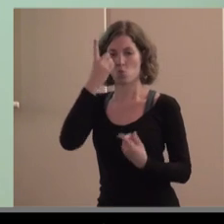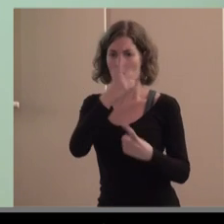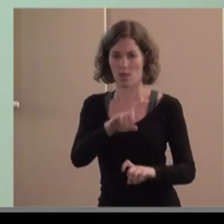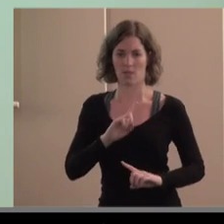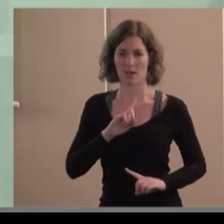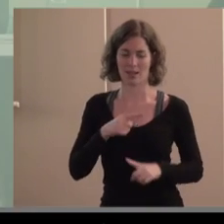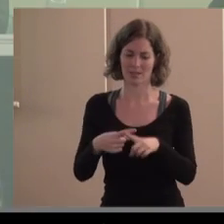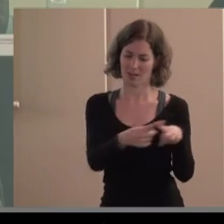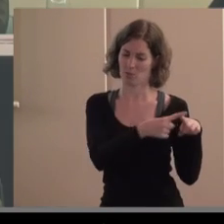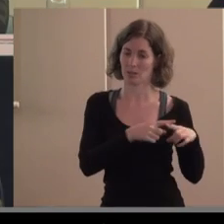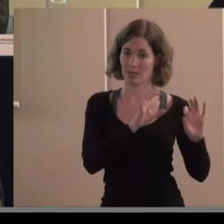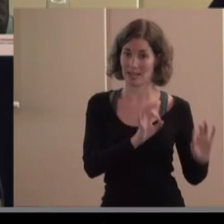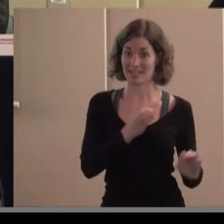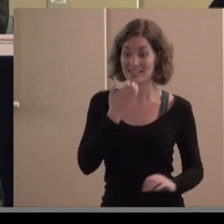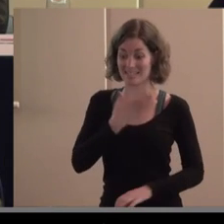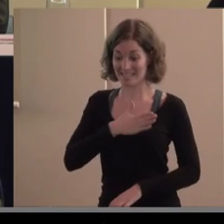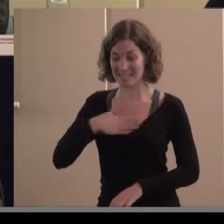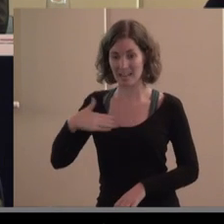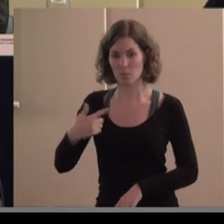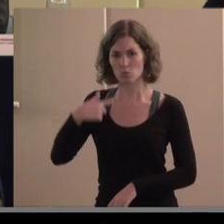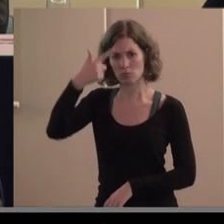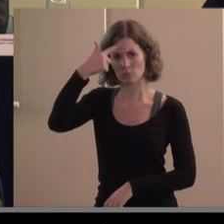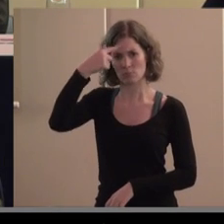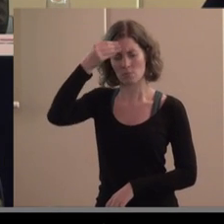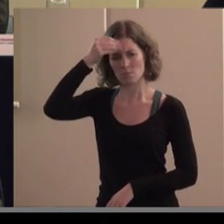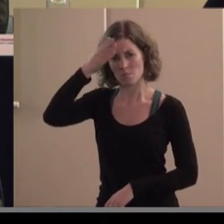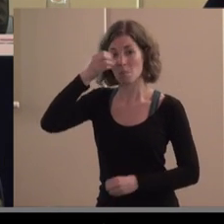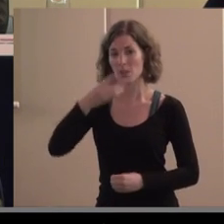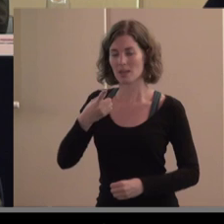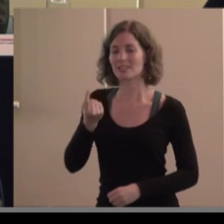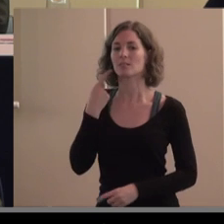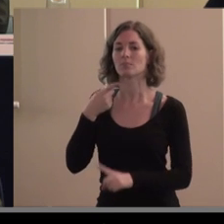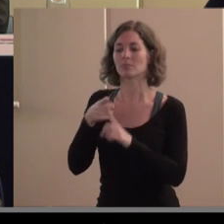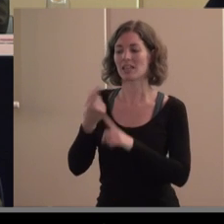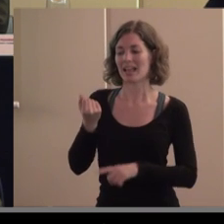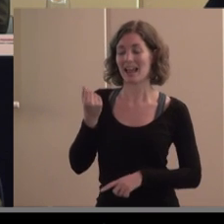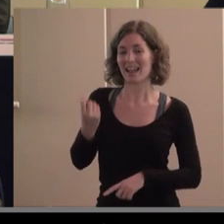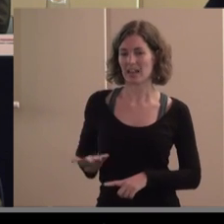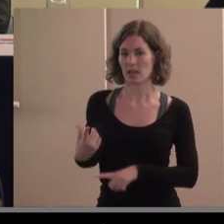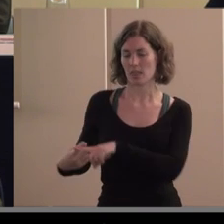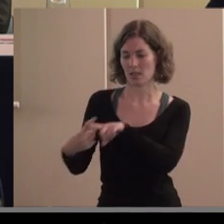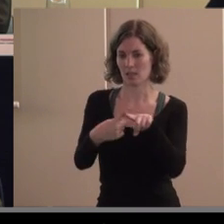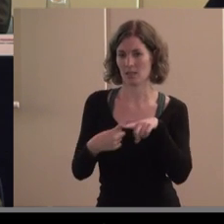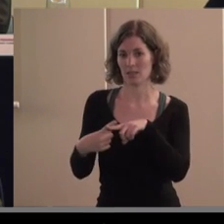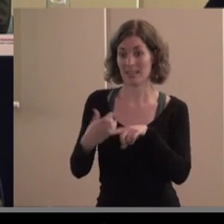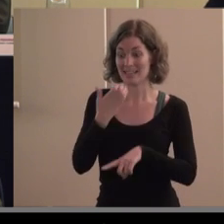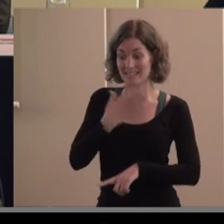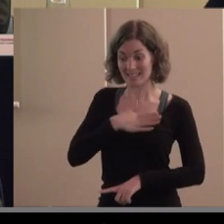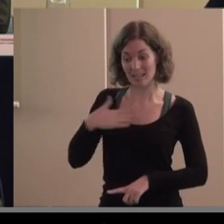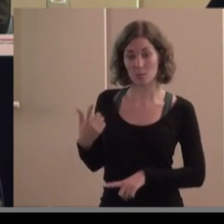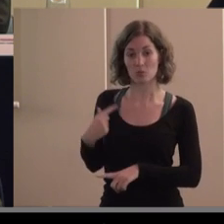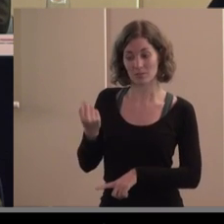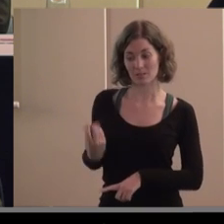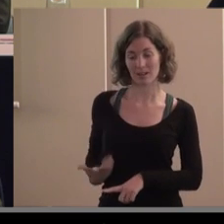personas es para distribuir la riqueza para distribuirla hay que generarla y generarla significa trabajar por ella por lo tanto generar